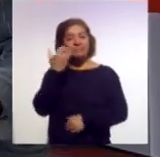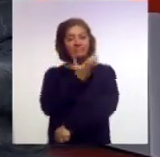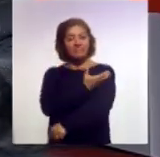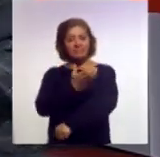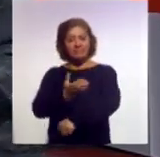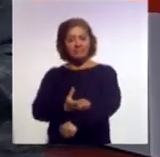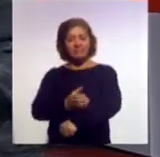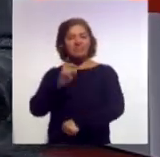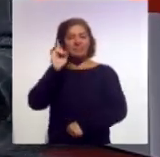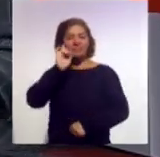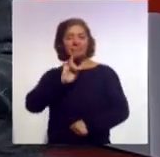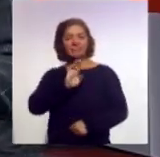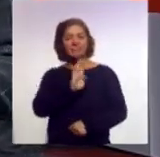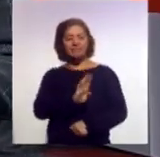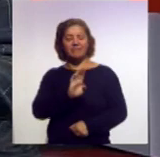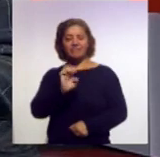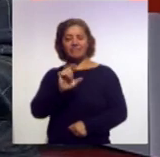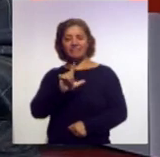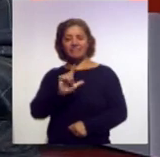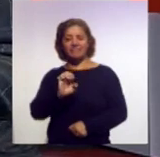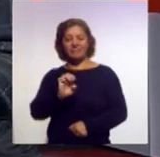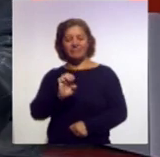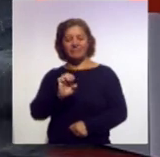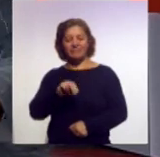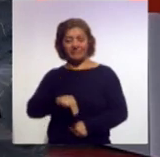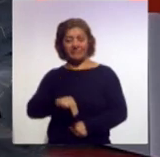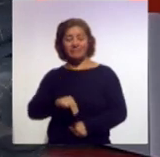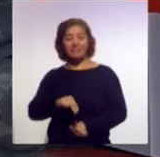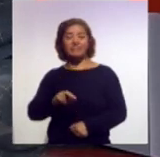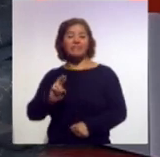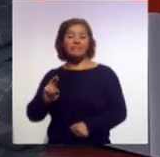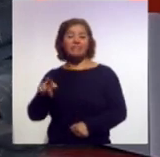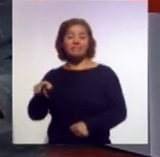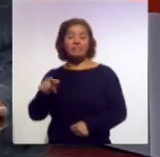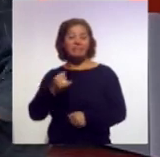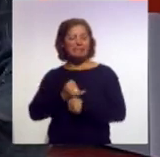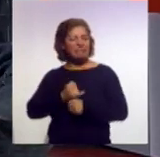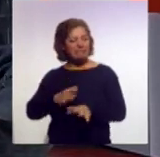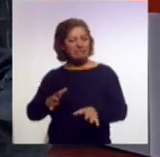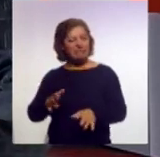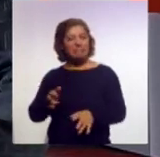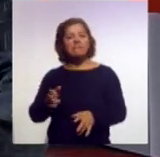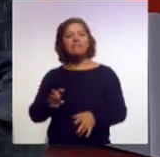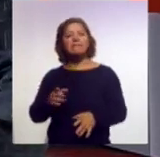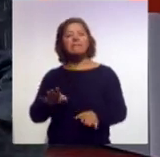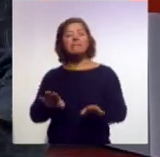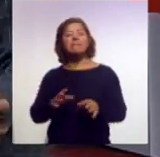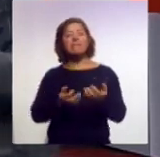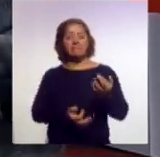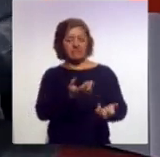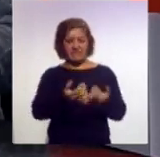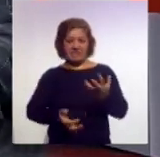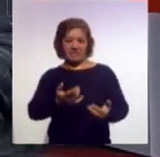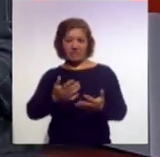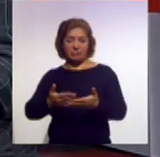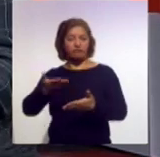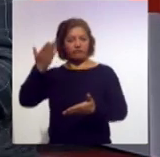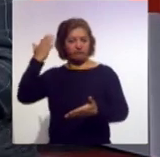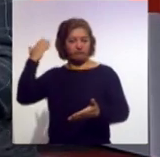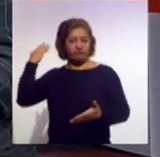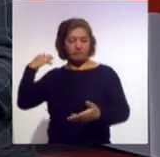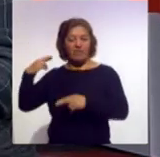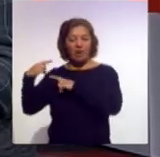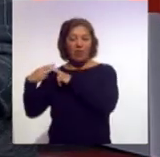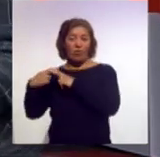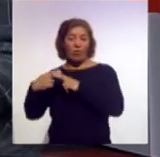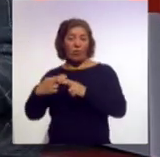compañera reportera Belén Rodríguez quien nos tiene un reporte sobre los incendios que se han presentado